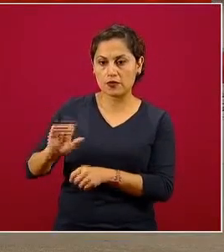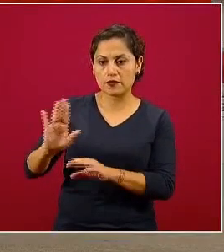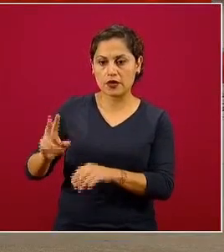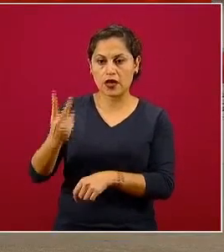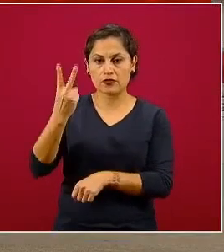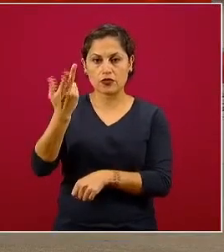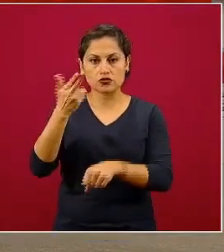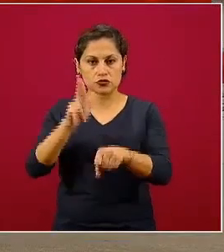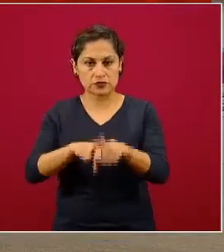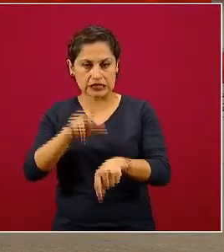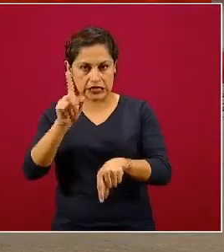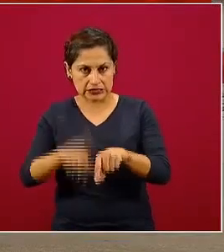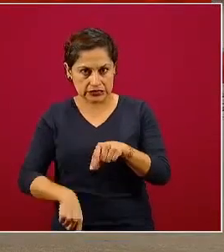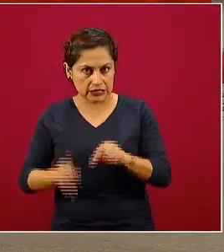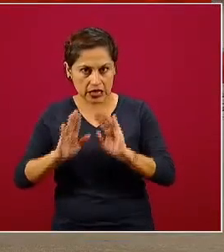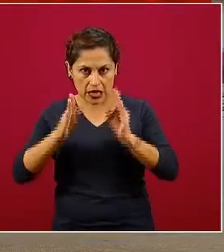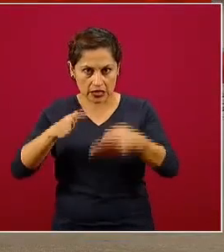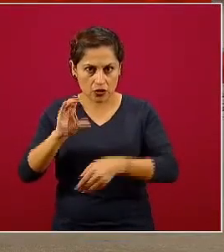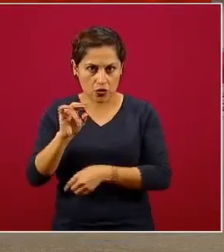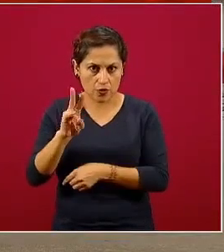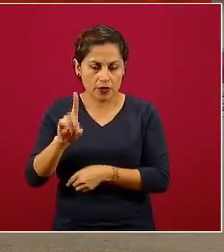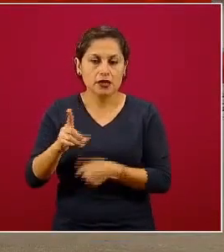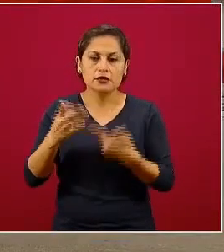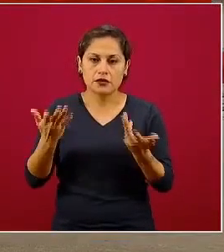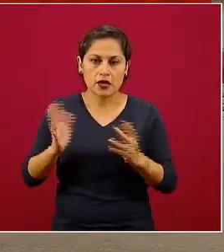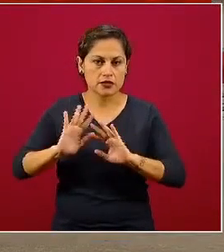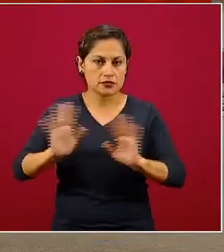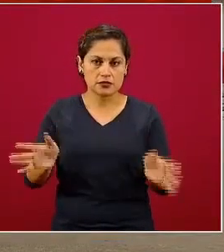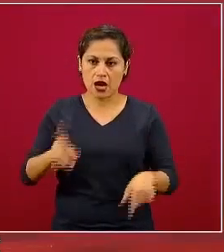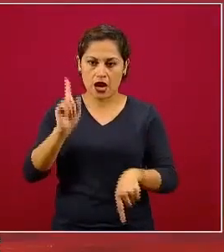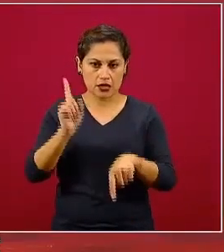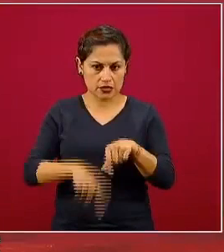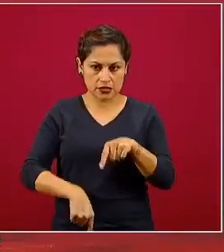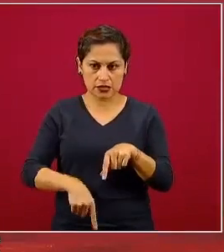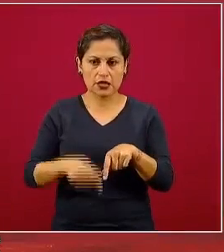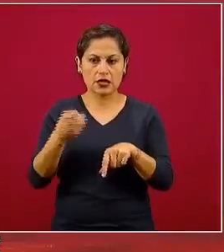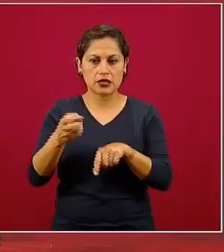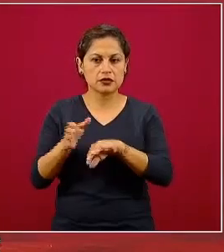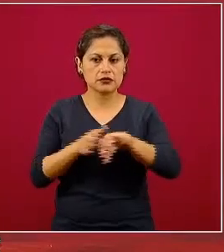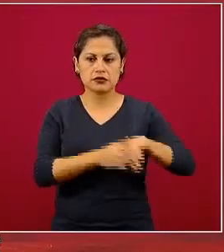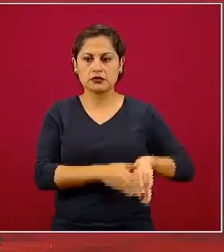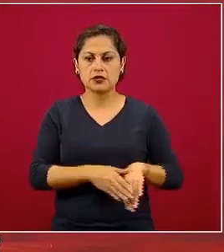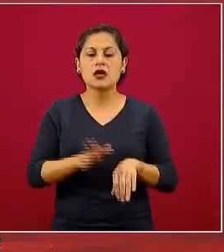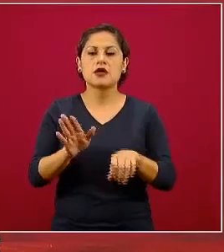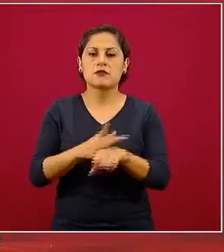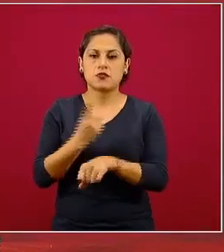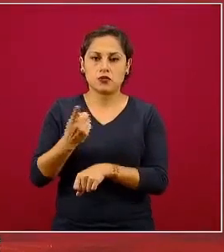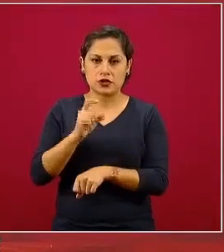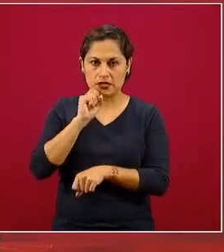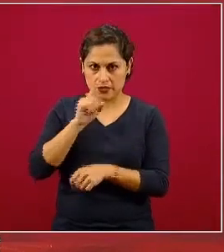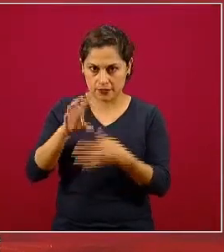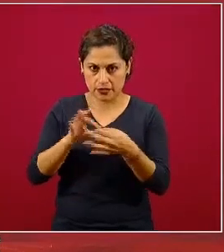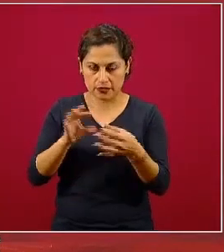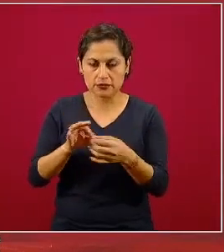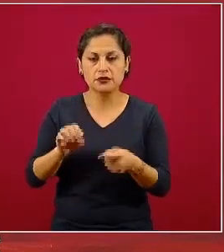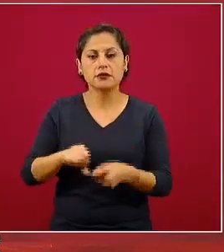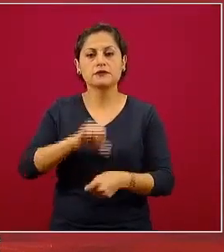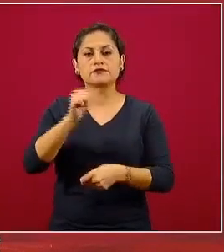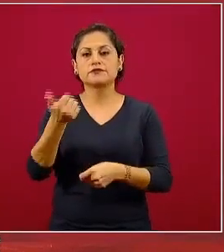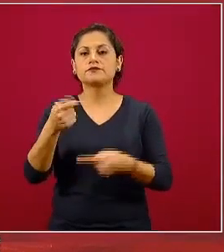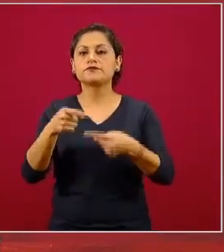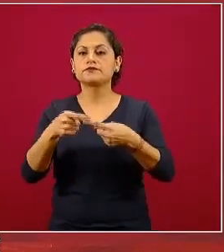son estos dos hospitales COVID que ya se suspendieron sus operaciones y el por qué. Sobre